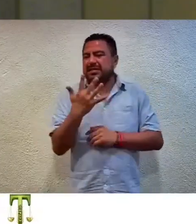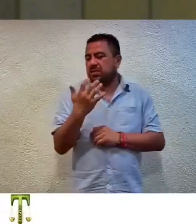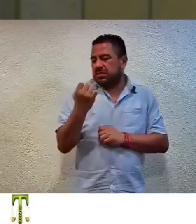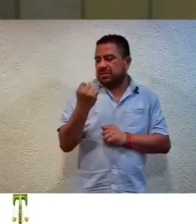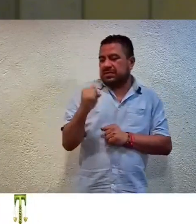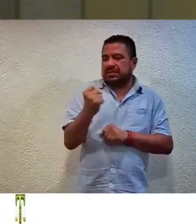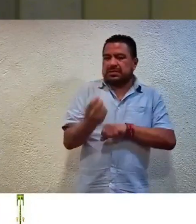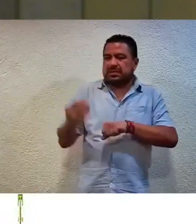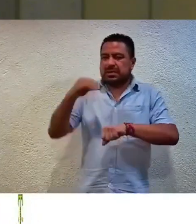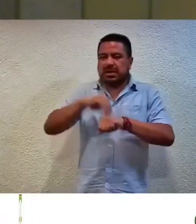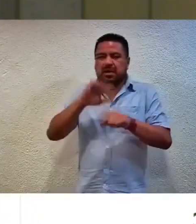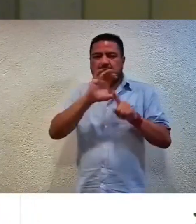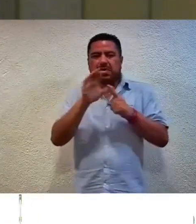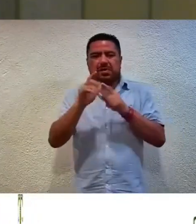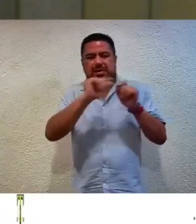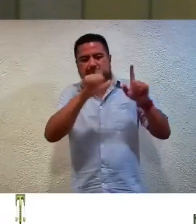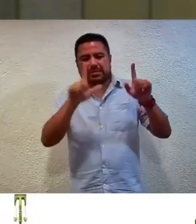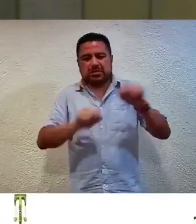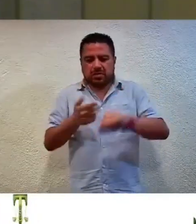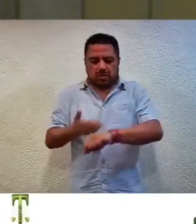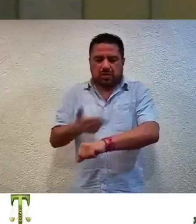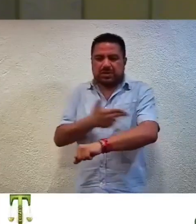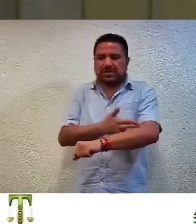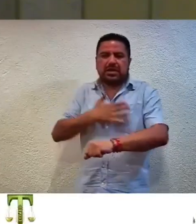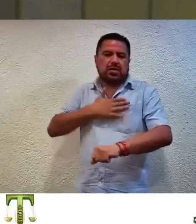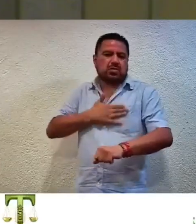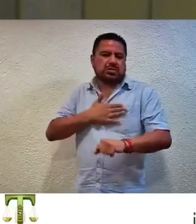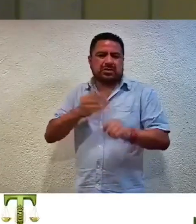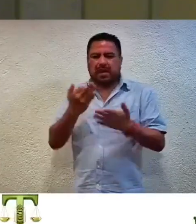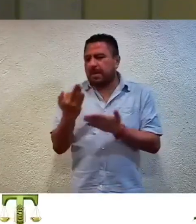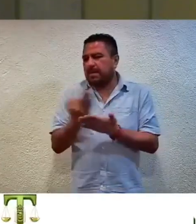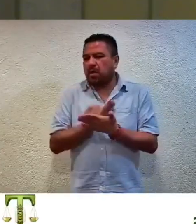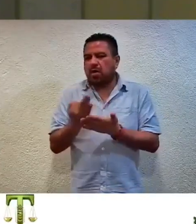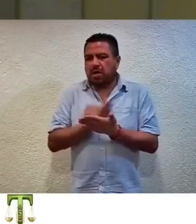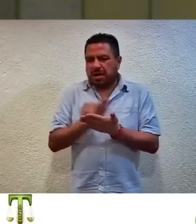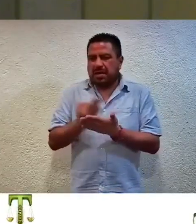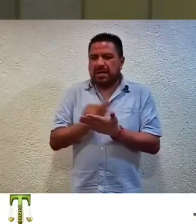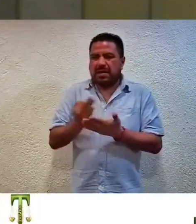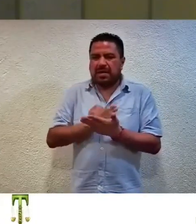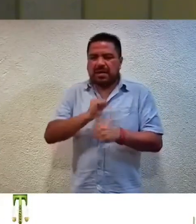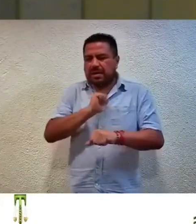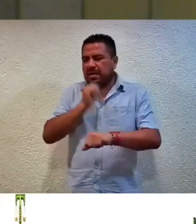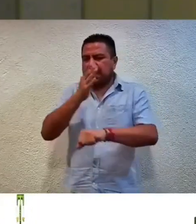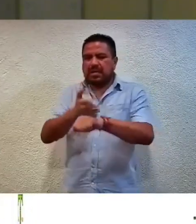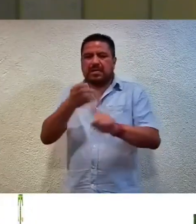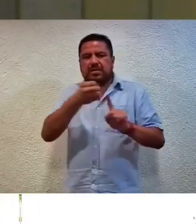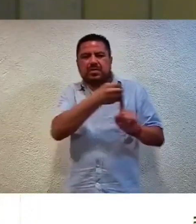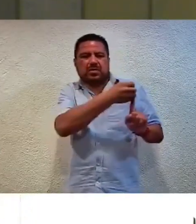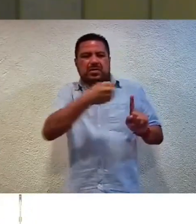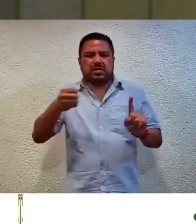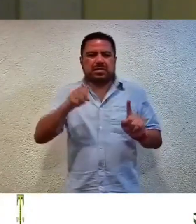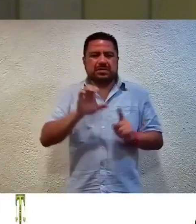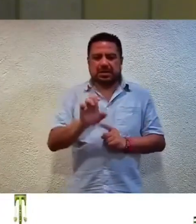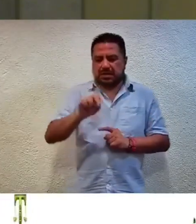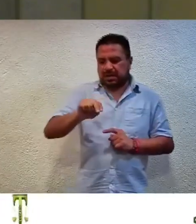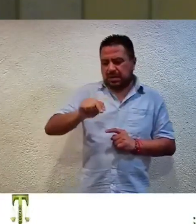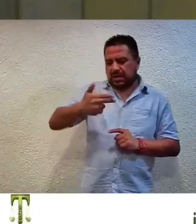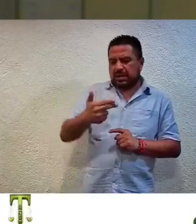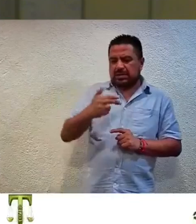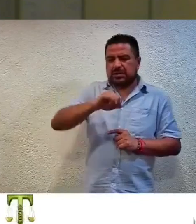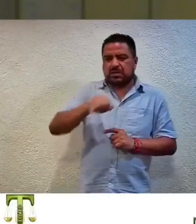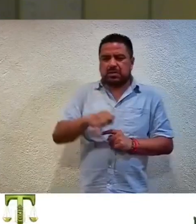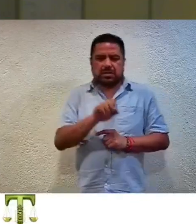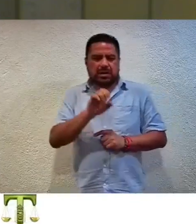dictada por la Comisión Nacional de Honestidad y Justicia de Morena en el procedimiento sancionador ordinario CNHJ